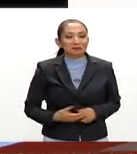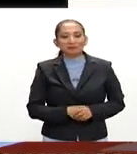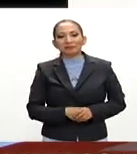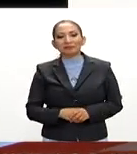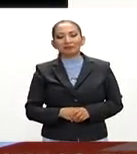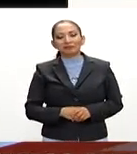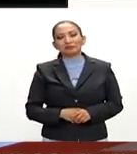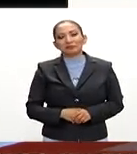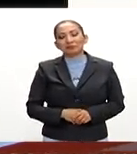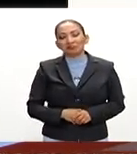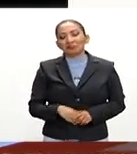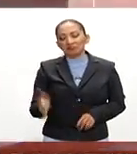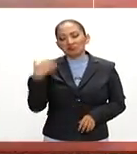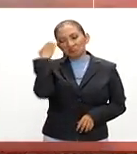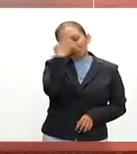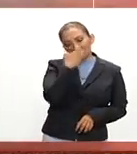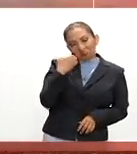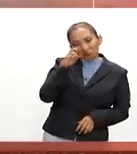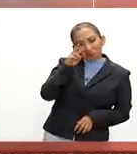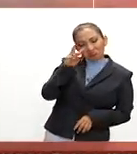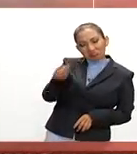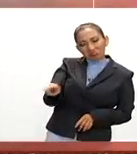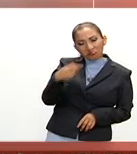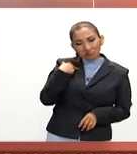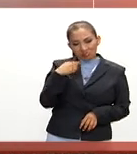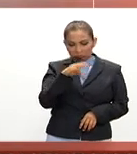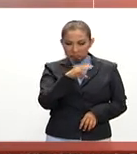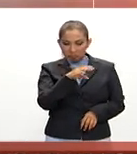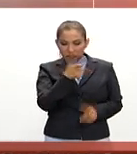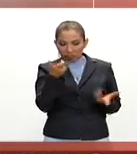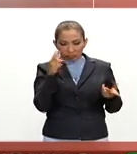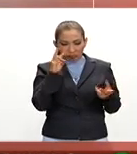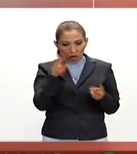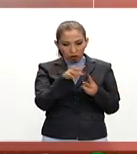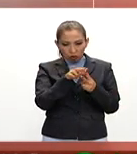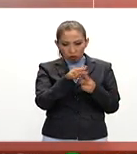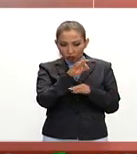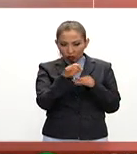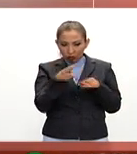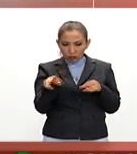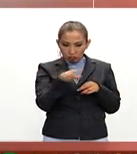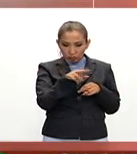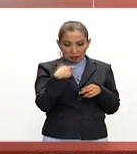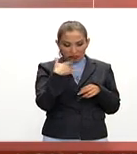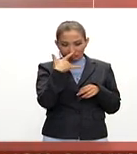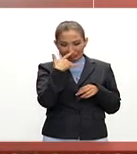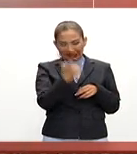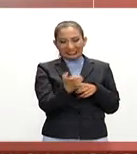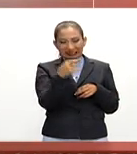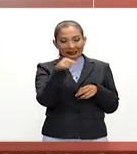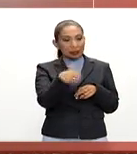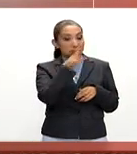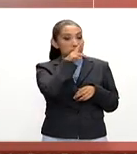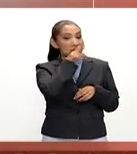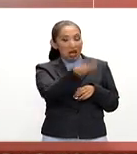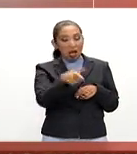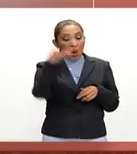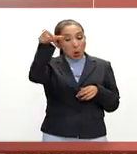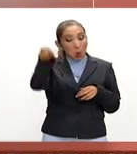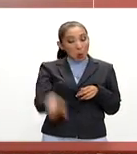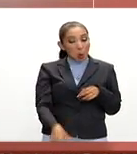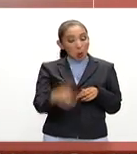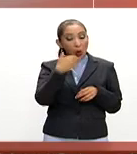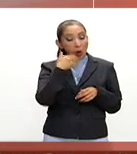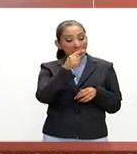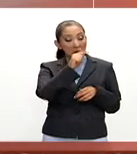Pues una evaluación paradójica, Omar, Pati, todos coinciden que fue, curiosamente, la mejor actuación